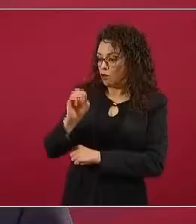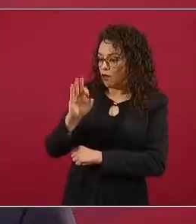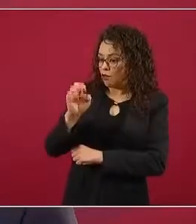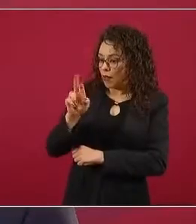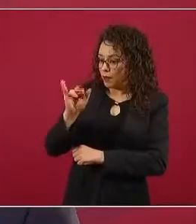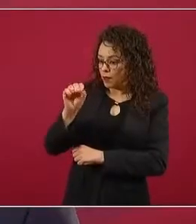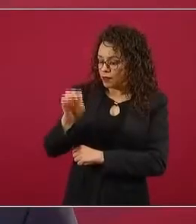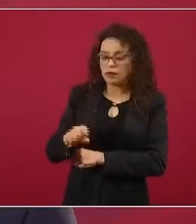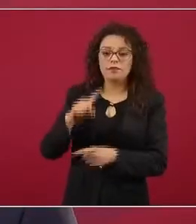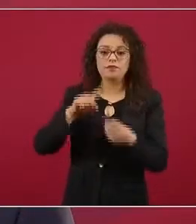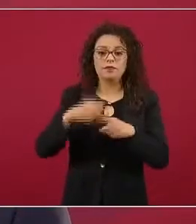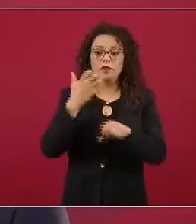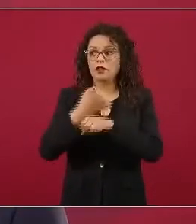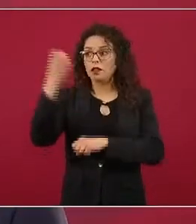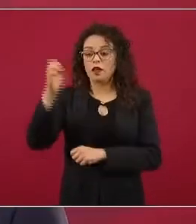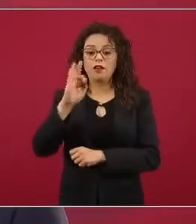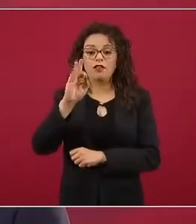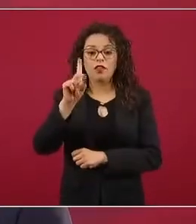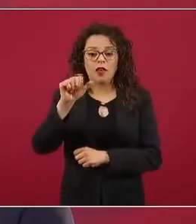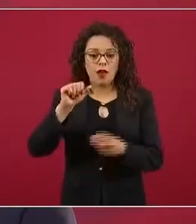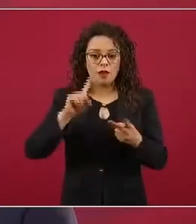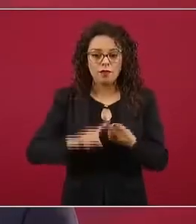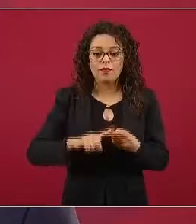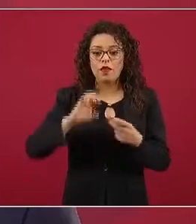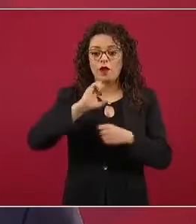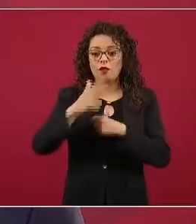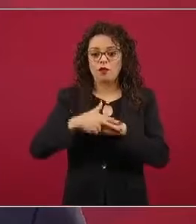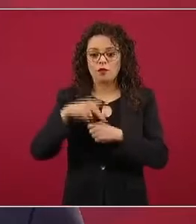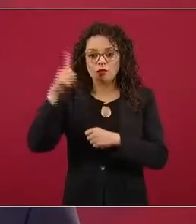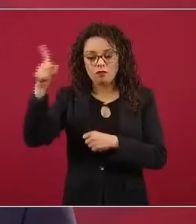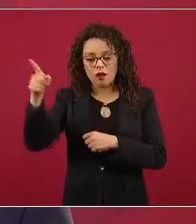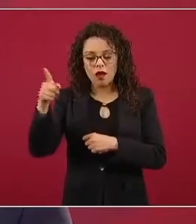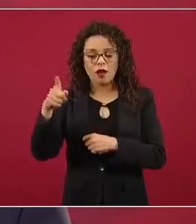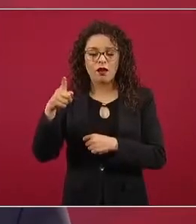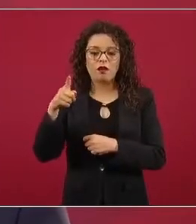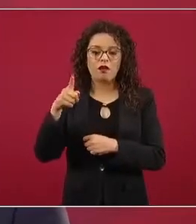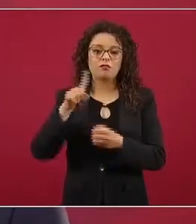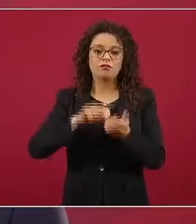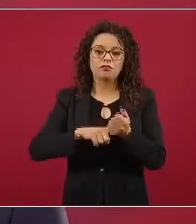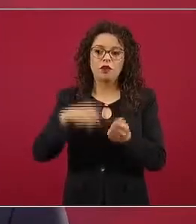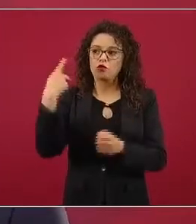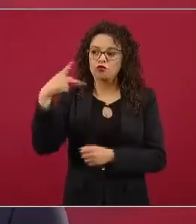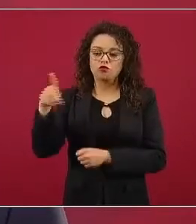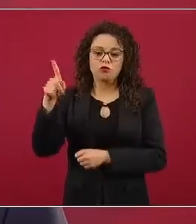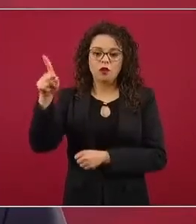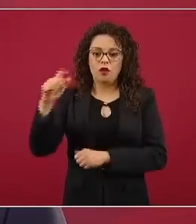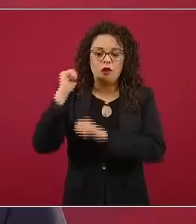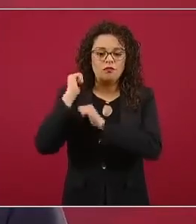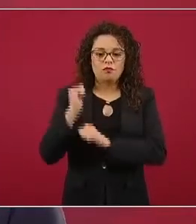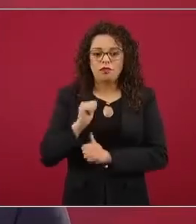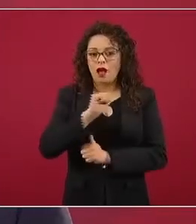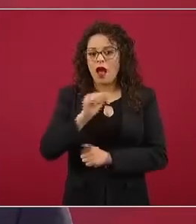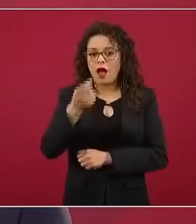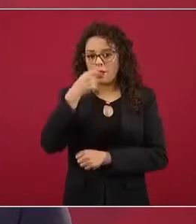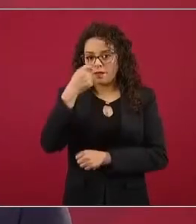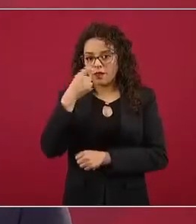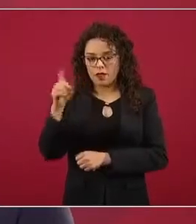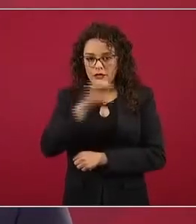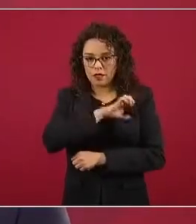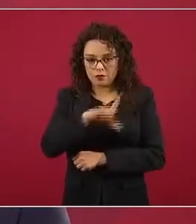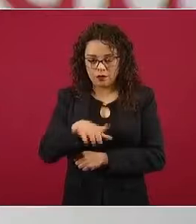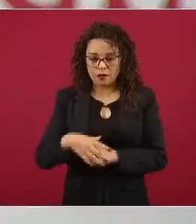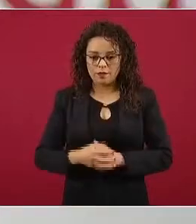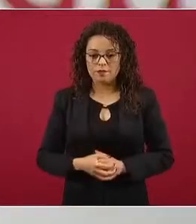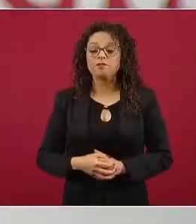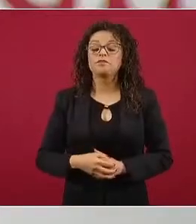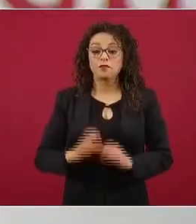FDA de Estados Unidos, la Agencia Europea de Medicamentos y varias otras, se cuida que haya expedientes